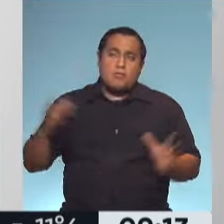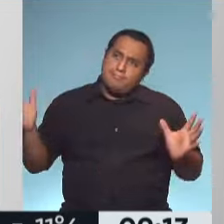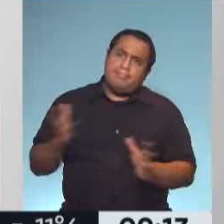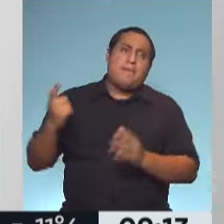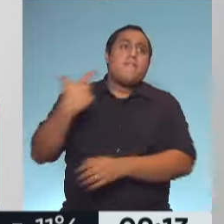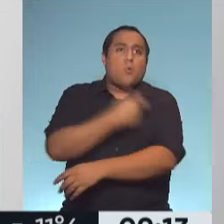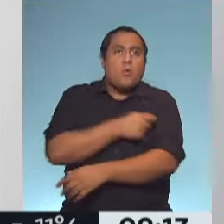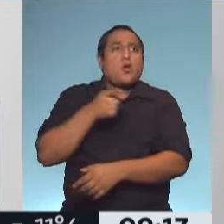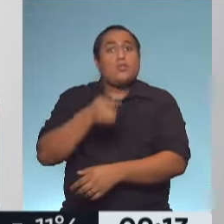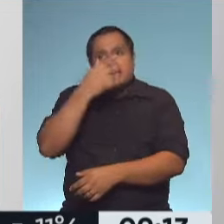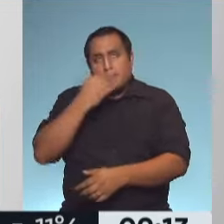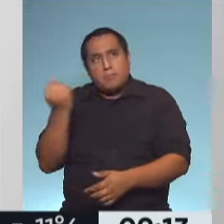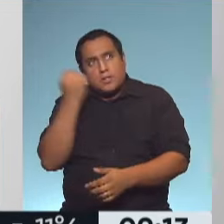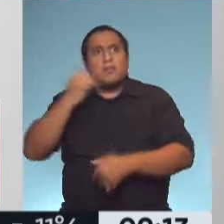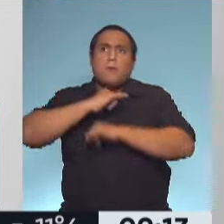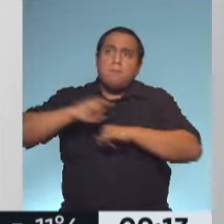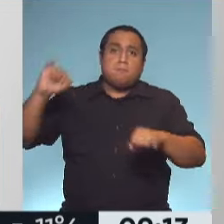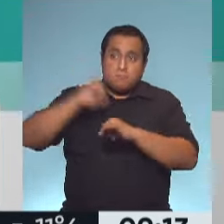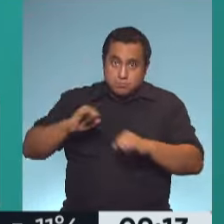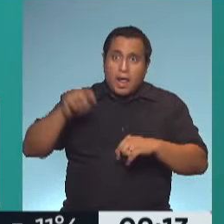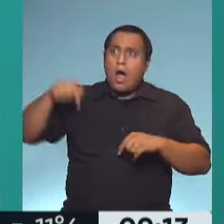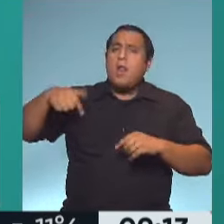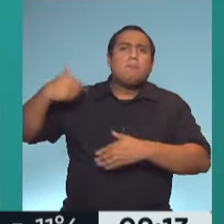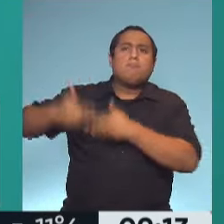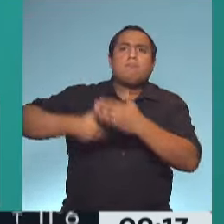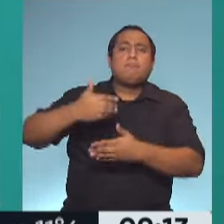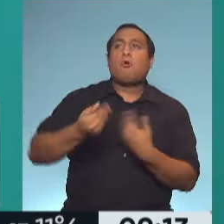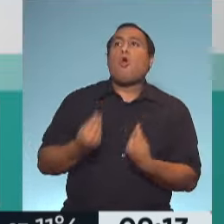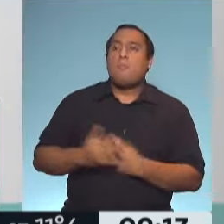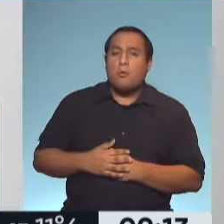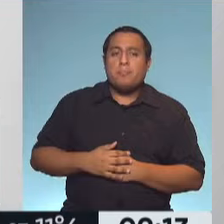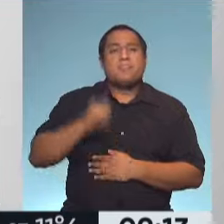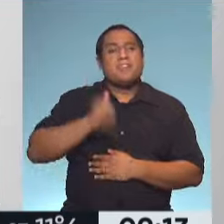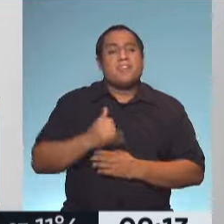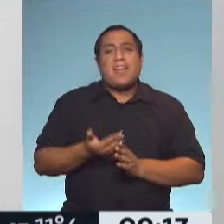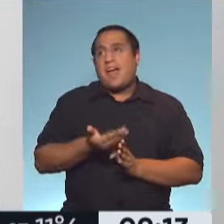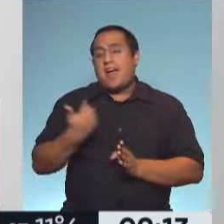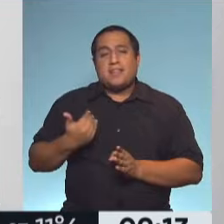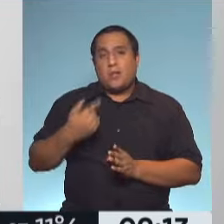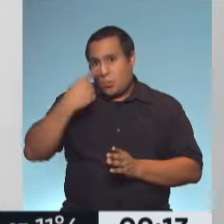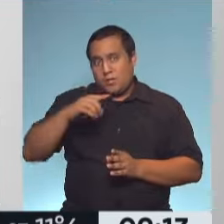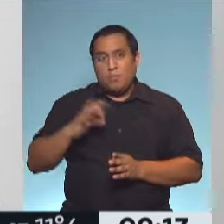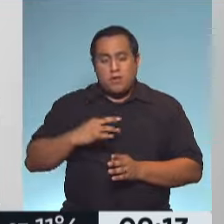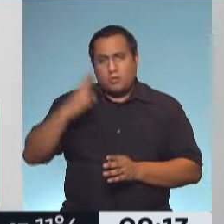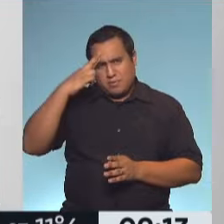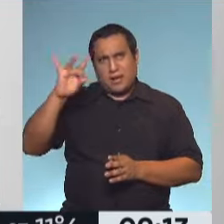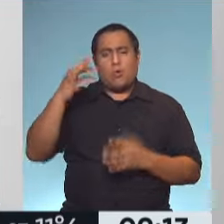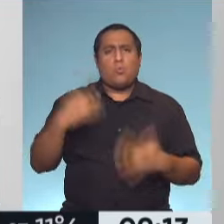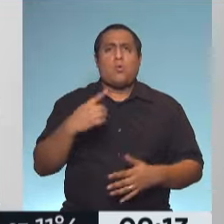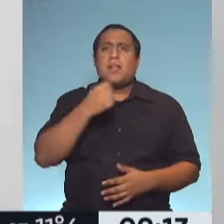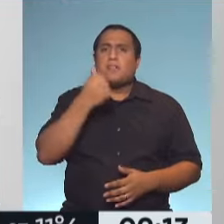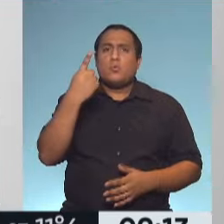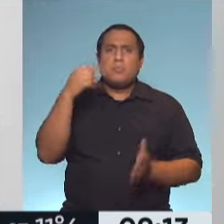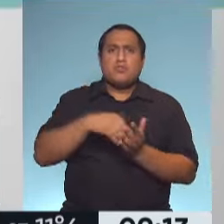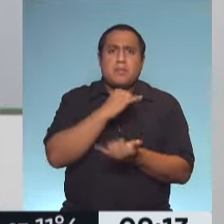antigripal. ¿Cómo se está desarrollando en este momento? Así es, el último año batimos récord con casi un millón y medio de